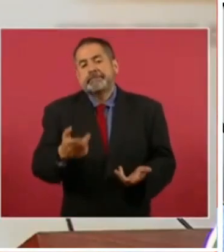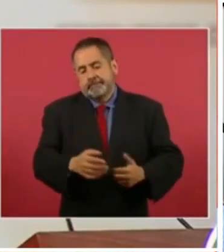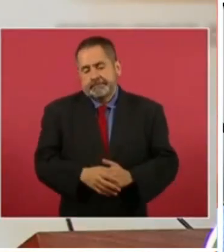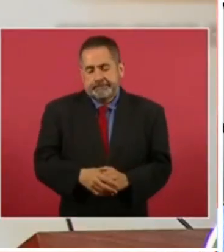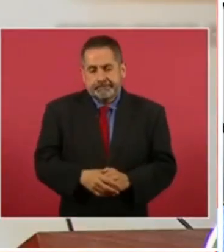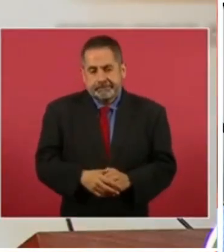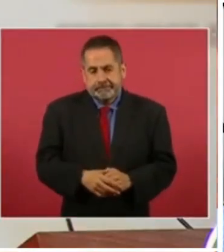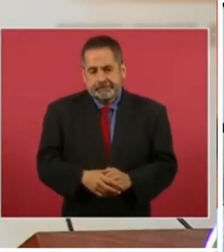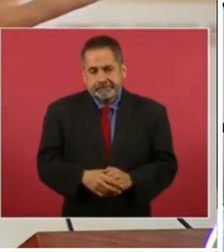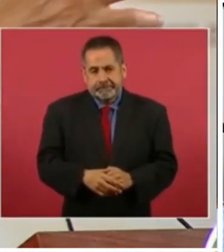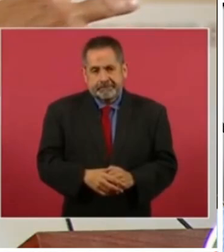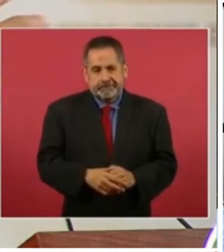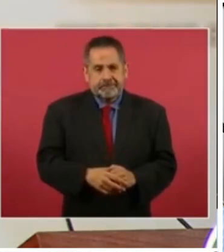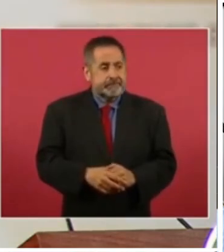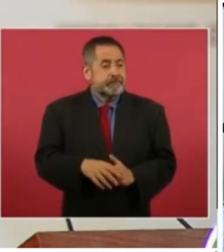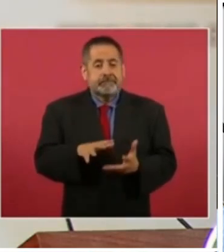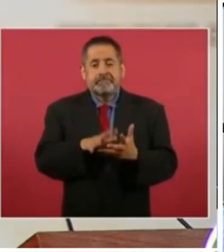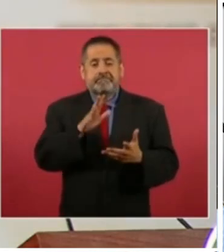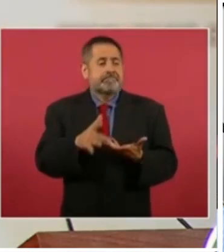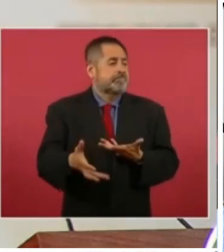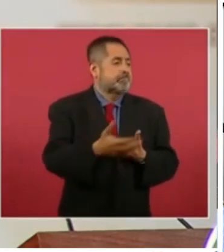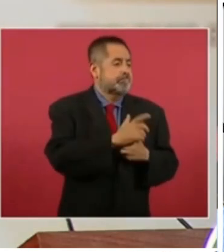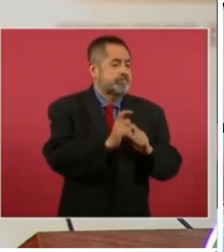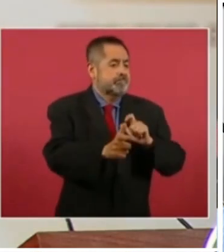y los cooptaron casi a todos.